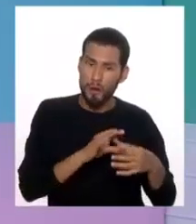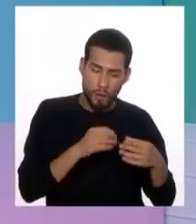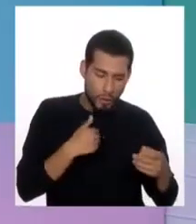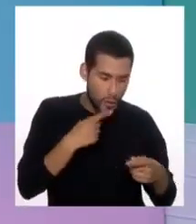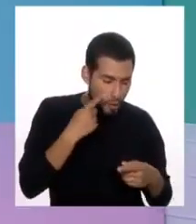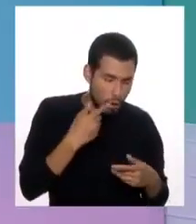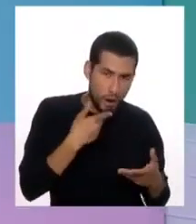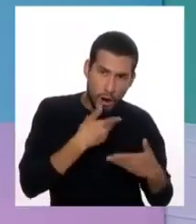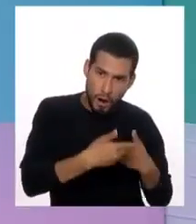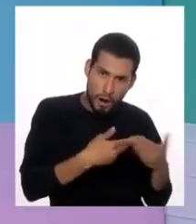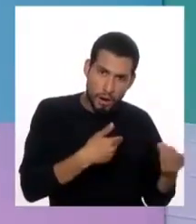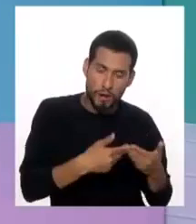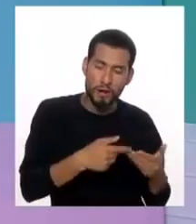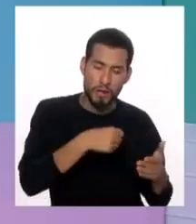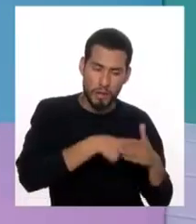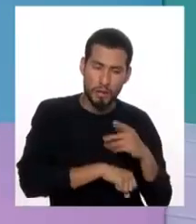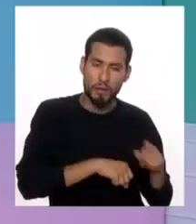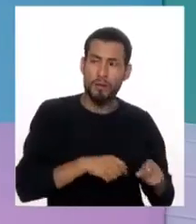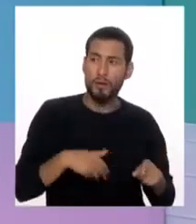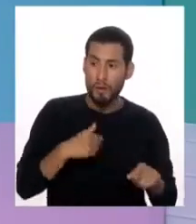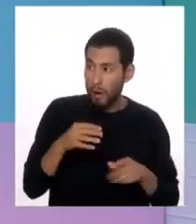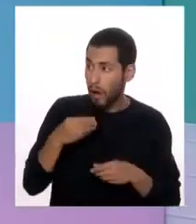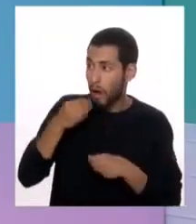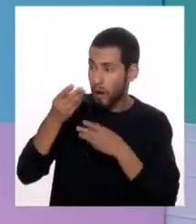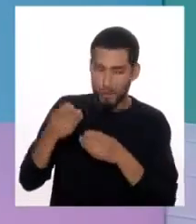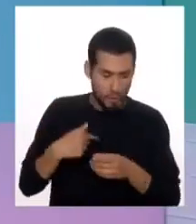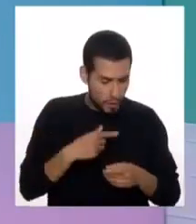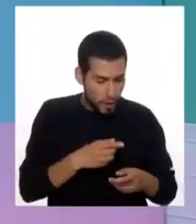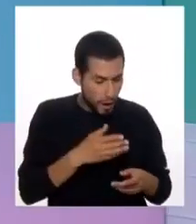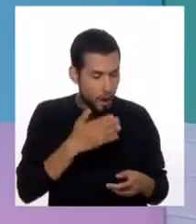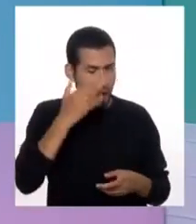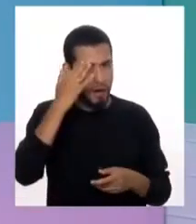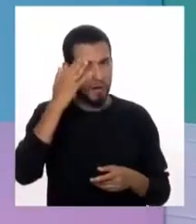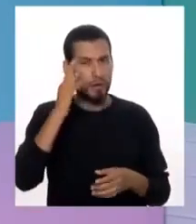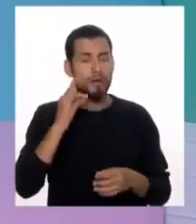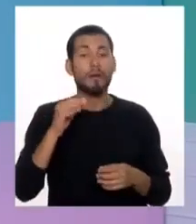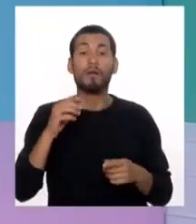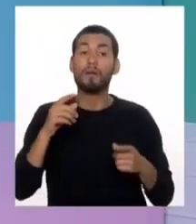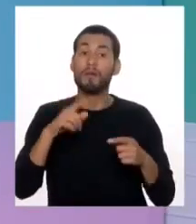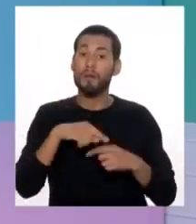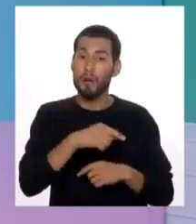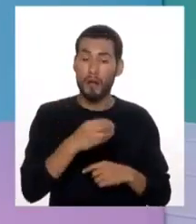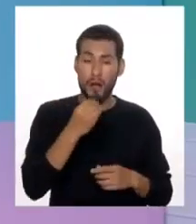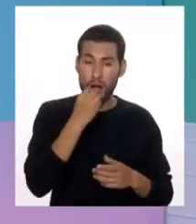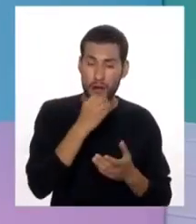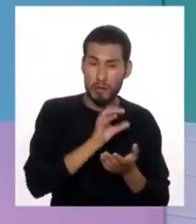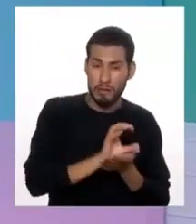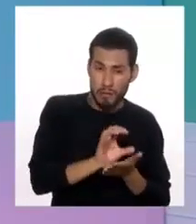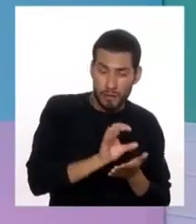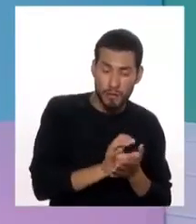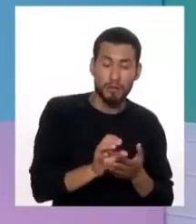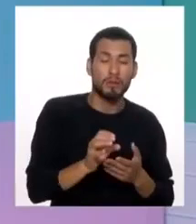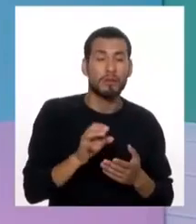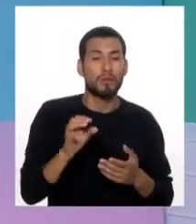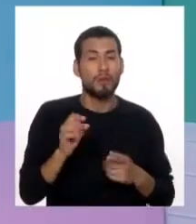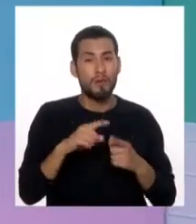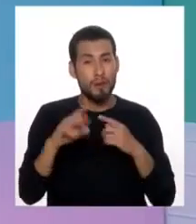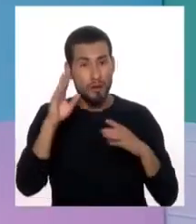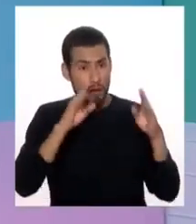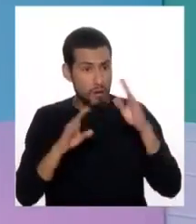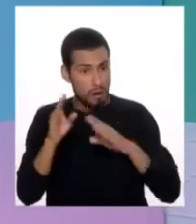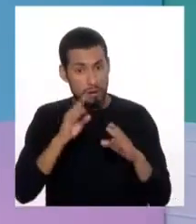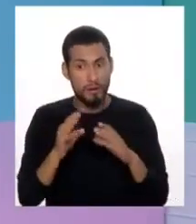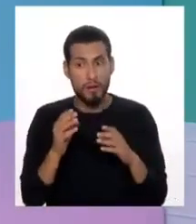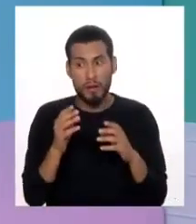de que si hay una situación de pérdida. Si esto va de la mano ya con restricción alimentaria, con preocupación